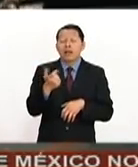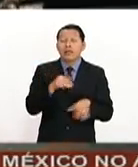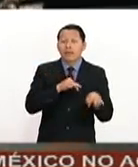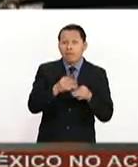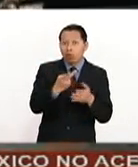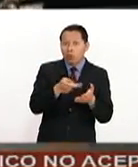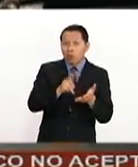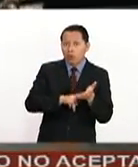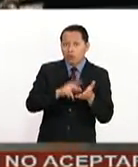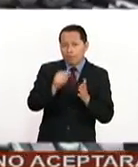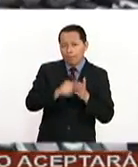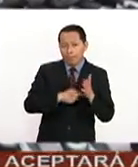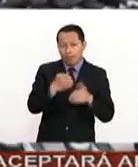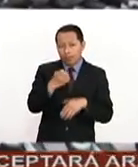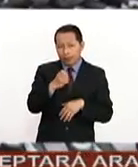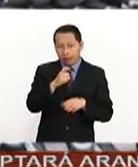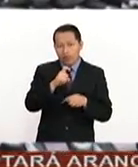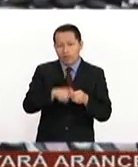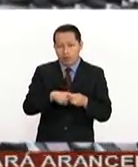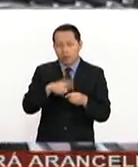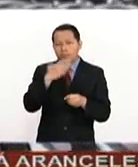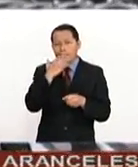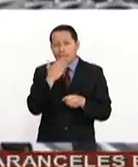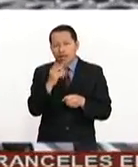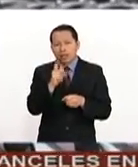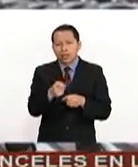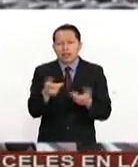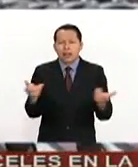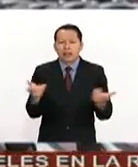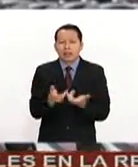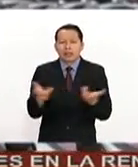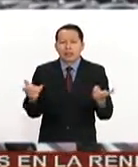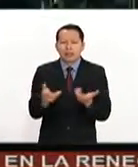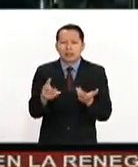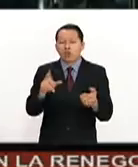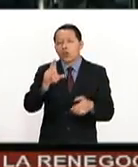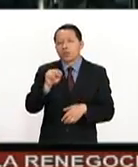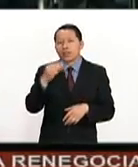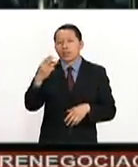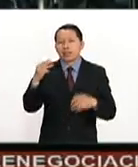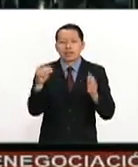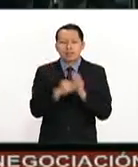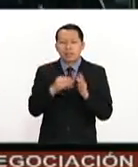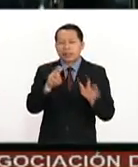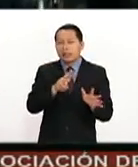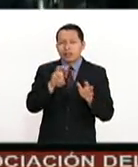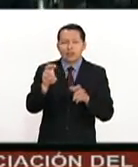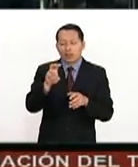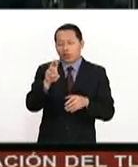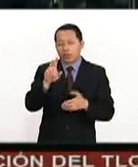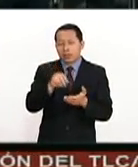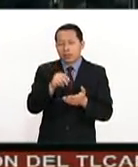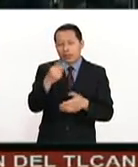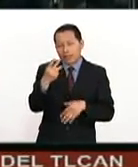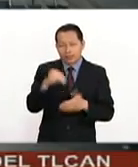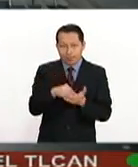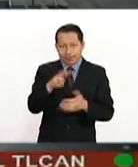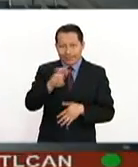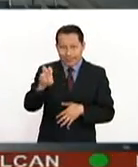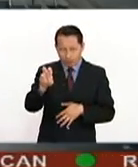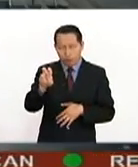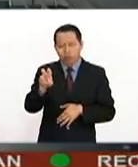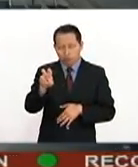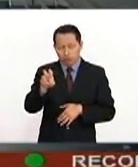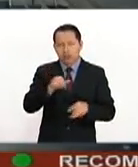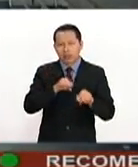mes de enero, la afiliación fue muy buena, se crearon prácticamente 83 mil 300 puestos de trabajo. Este es el